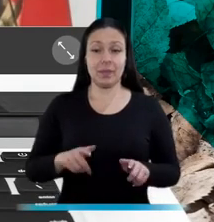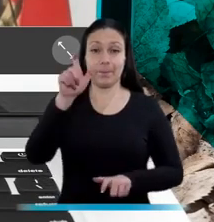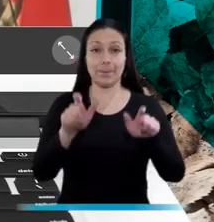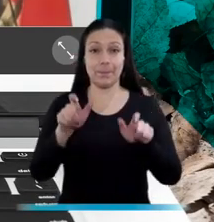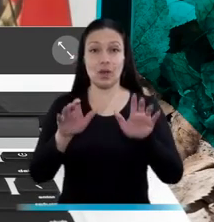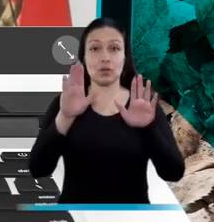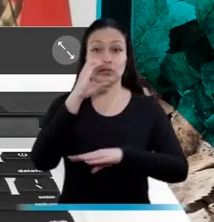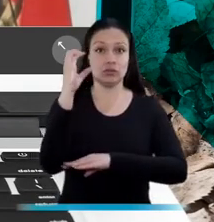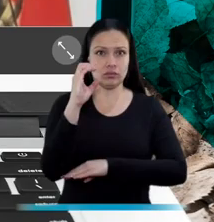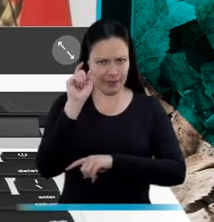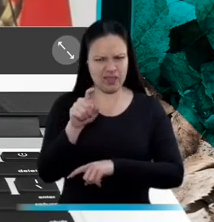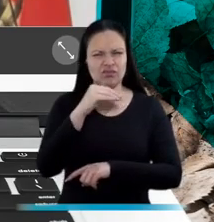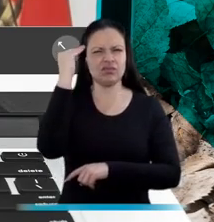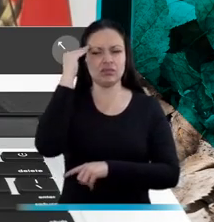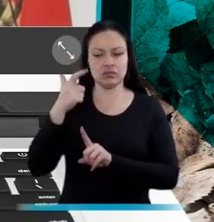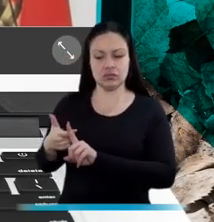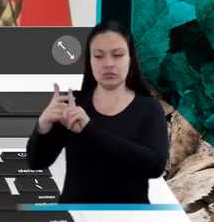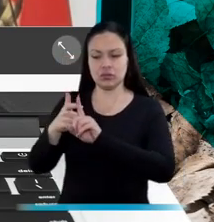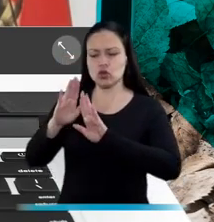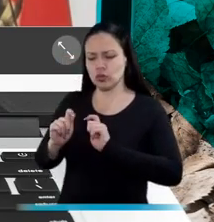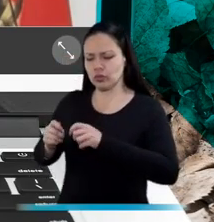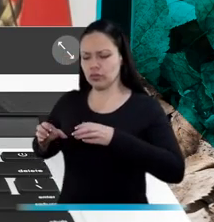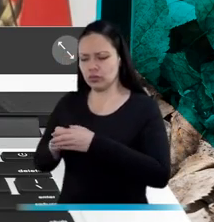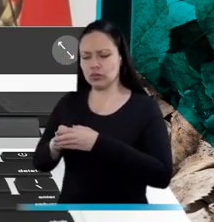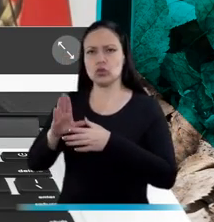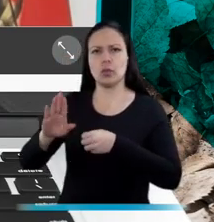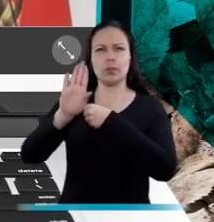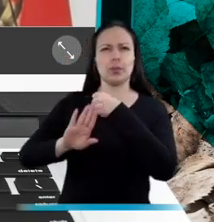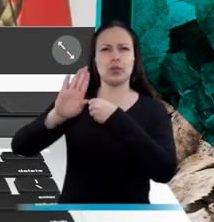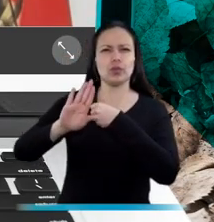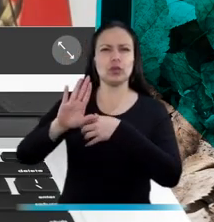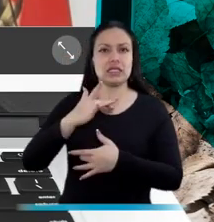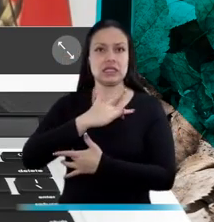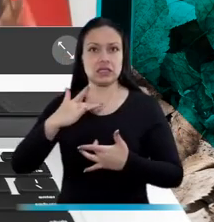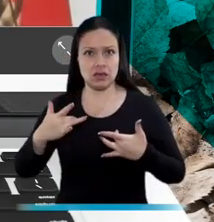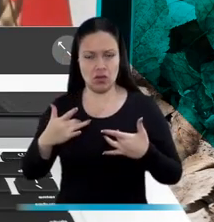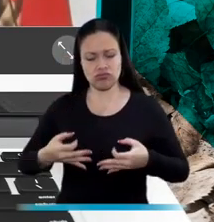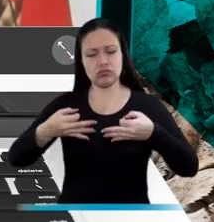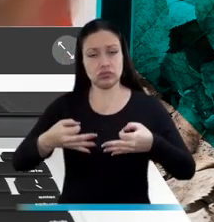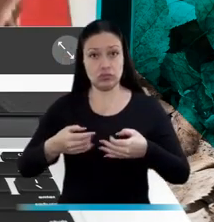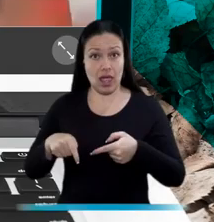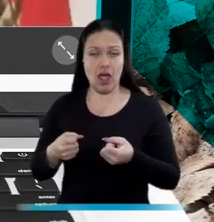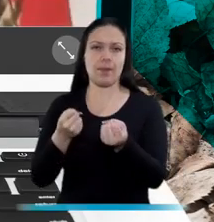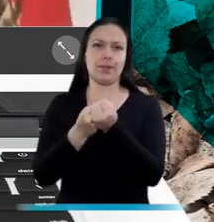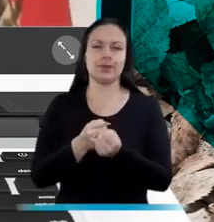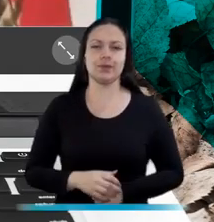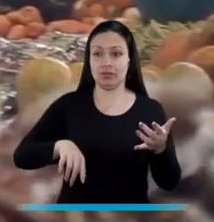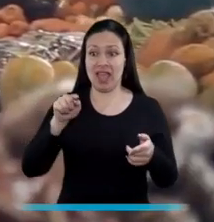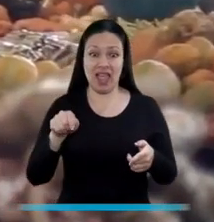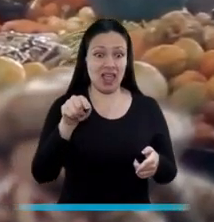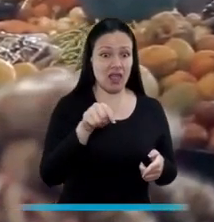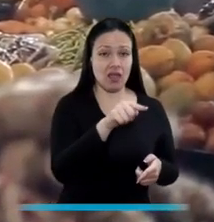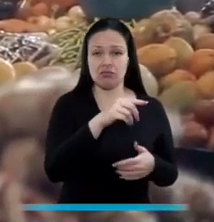Todos los ciudadanos en Colombia deben saber que la Procuraduría Delegada para la Salud, Protección Social y Trabajo Decente está para brindarle